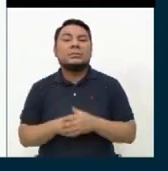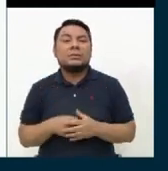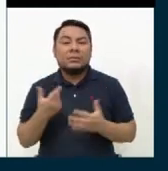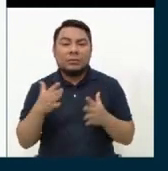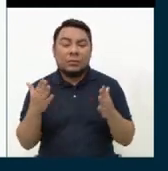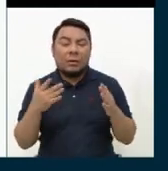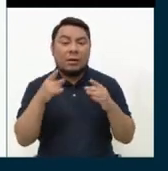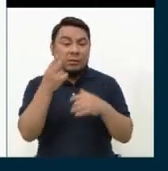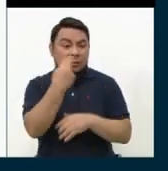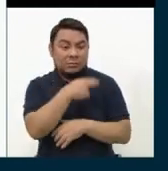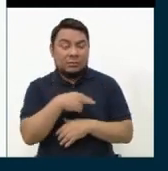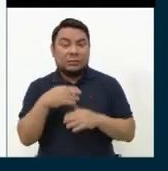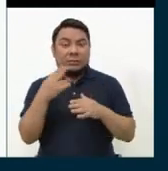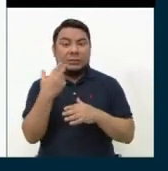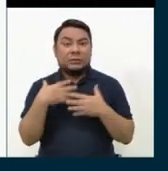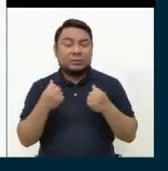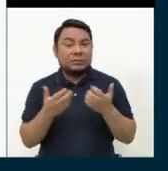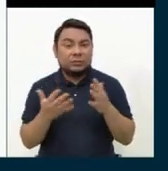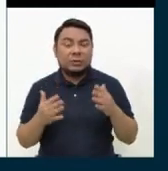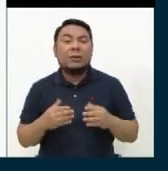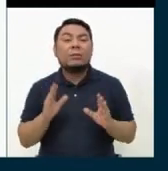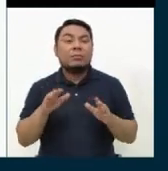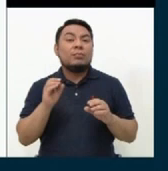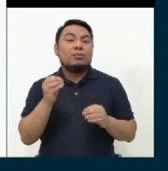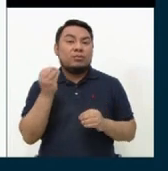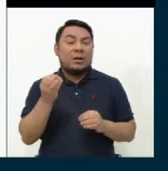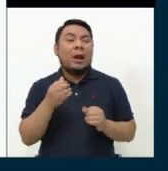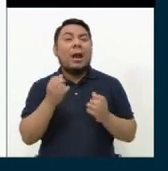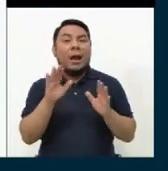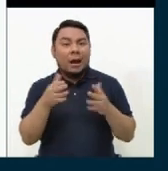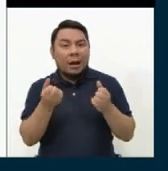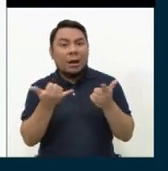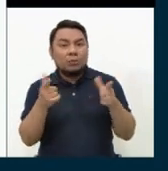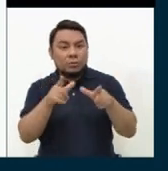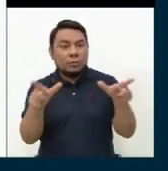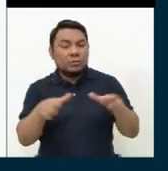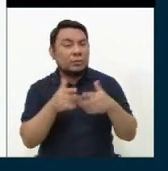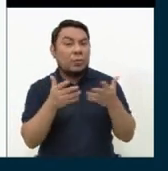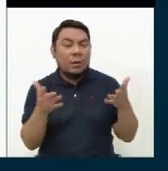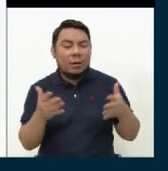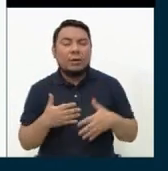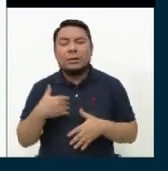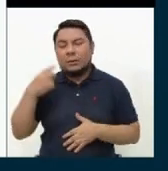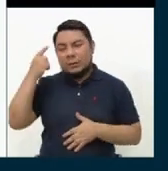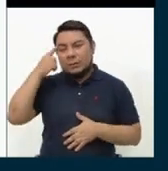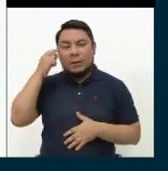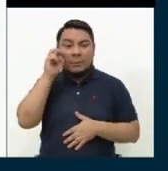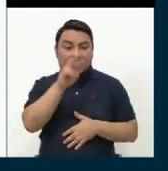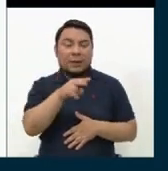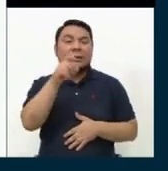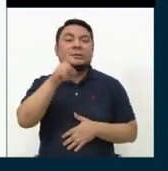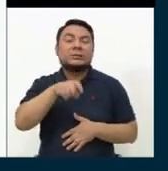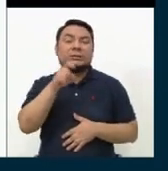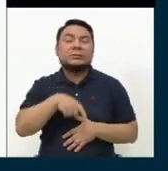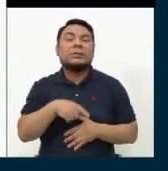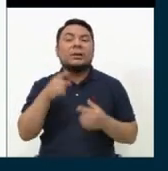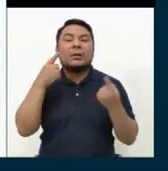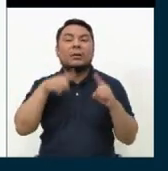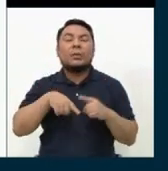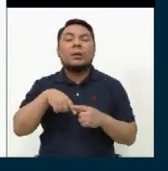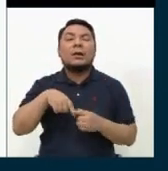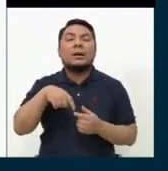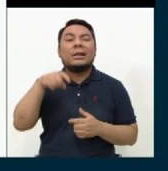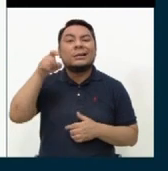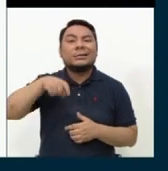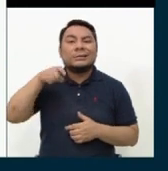puesto de salud, porque hay regiones en las cuales no hay en algunas determinadas localidades, se va a tener que ver la necesidad de acuerdo a la demanda de esa